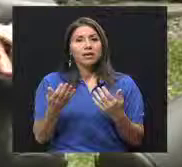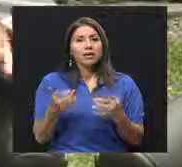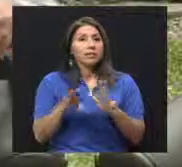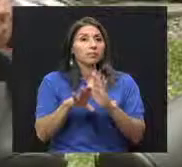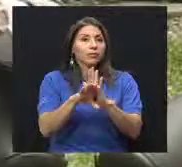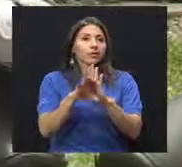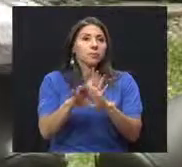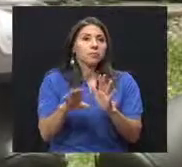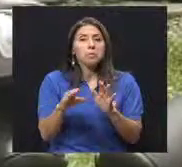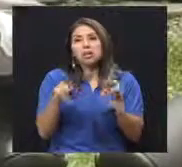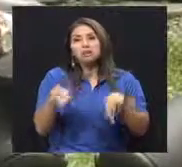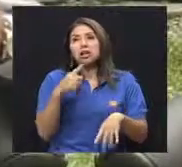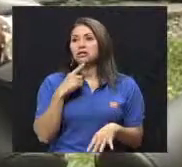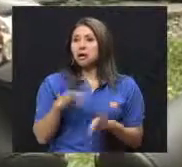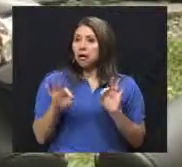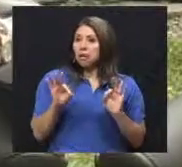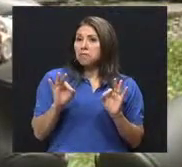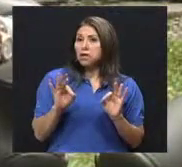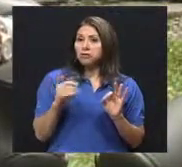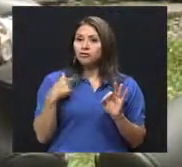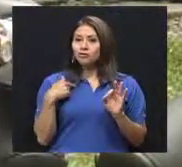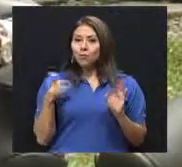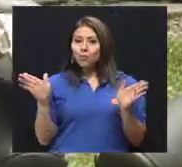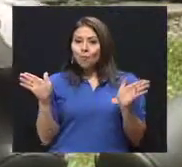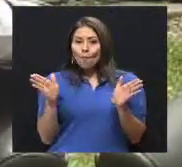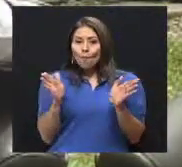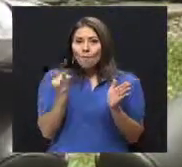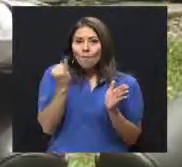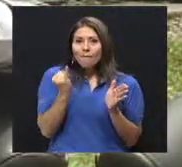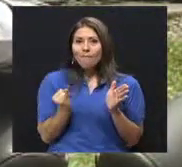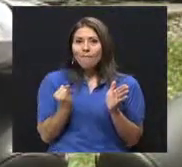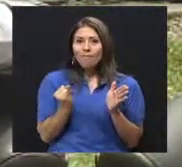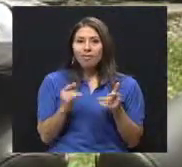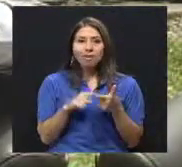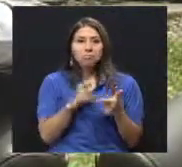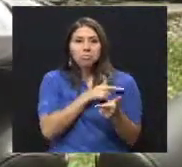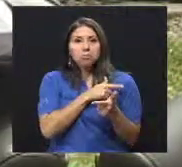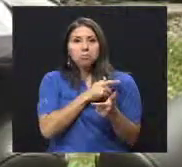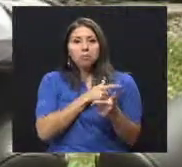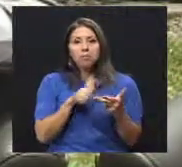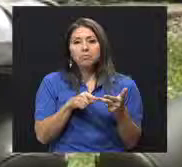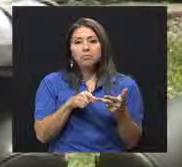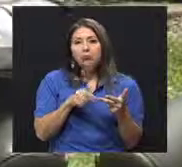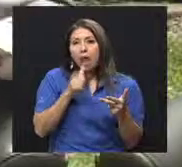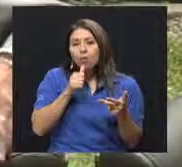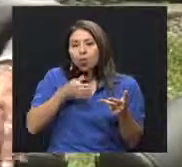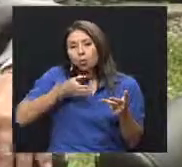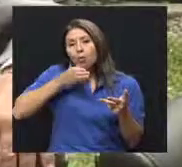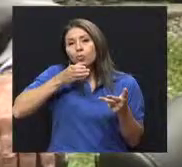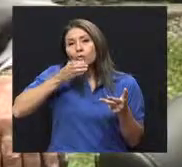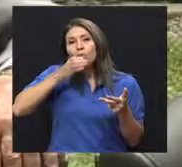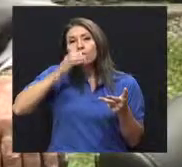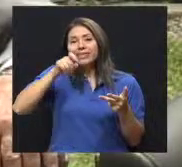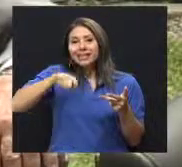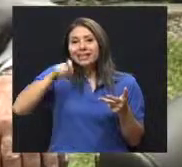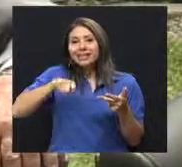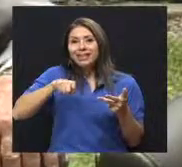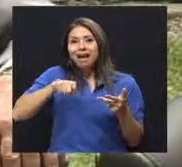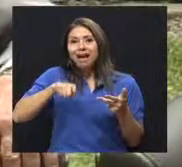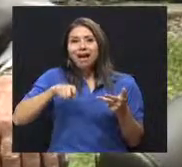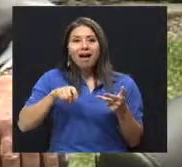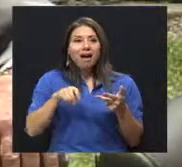que he dicho, nada más estoy perdiendo peso, yo estoy orinando mucho y tomando mucha agua, sí, pero eso por dentro,